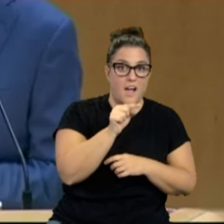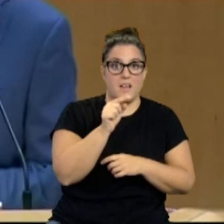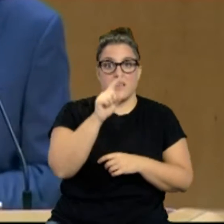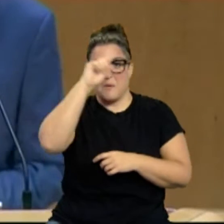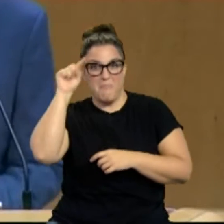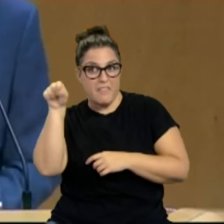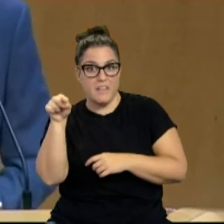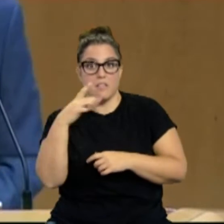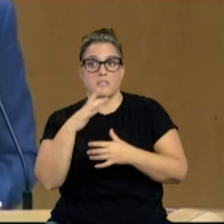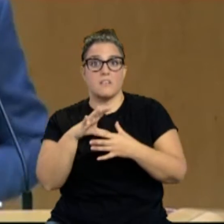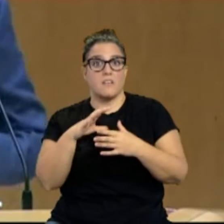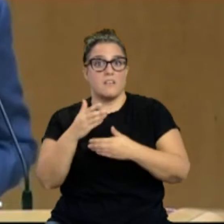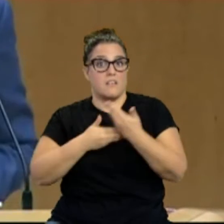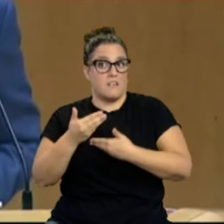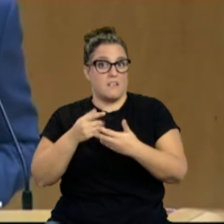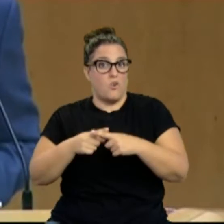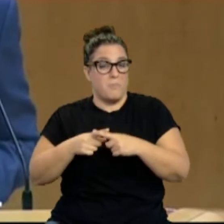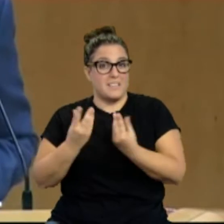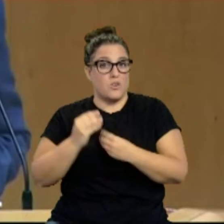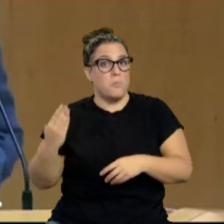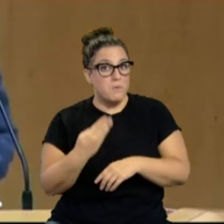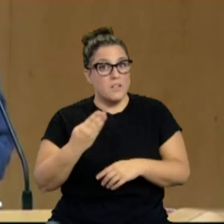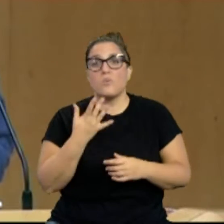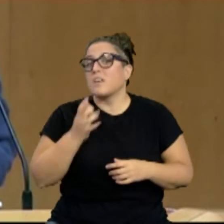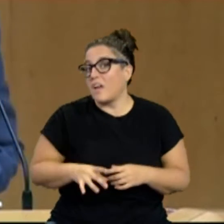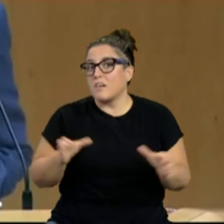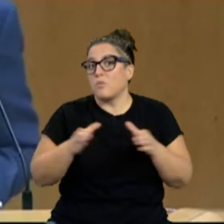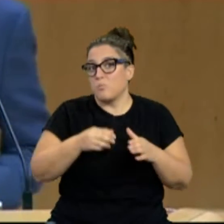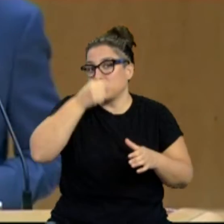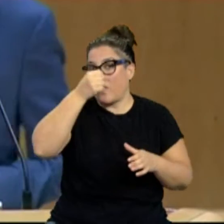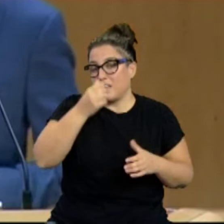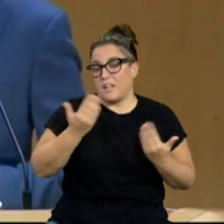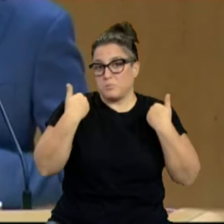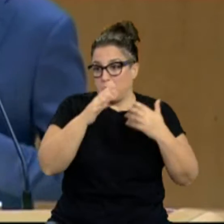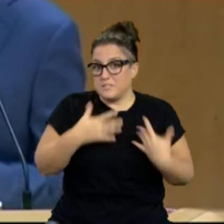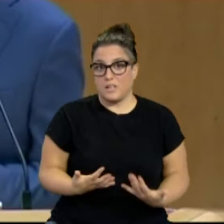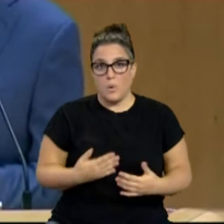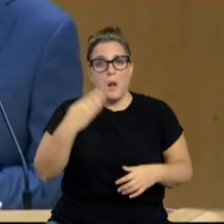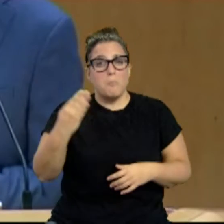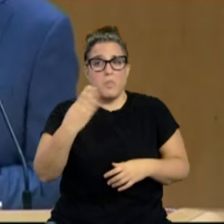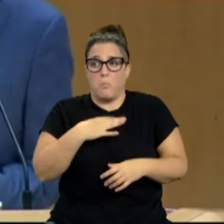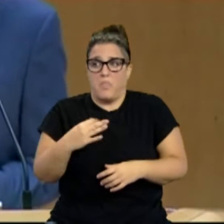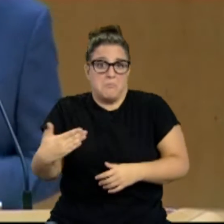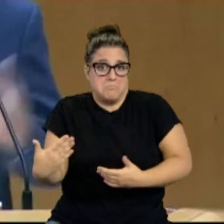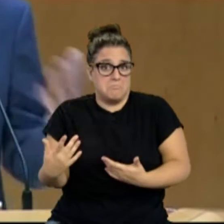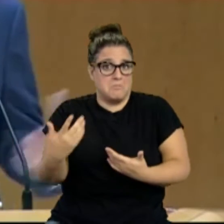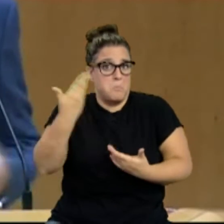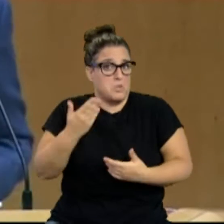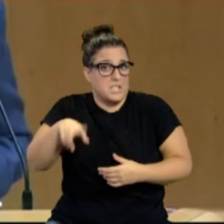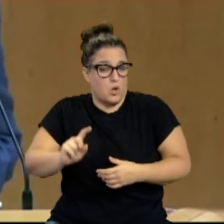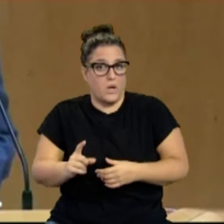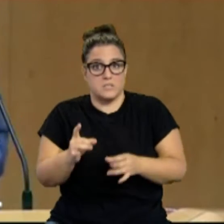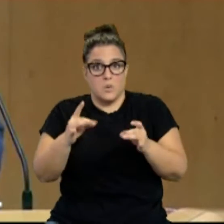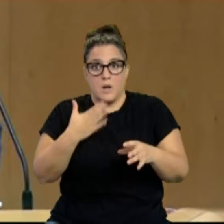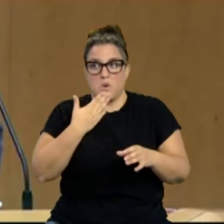querido ir de la mano de Bildu han sido los actuales responsables del Partido Socialista. Bildu podría haber sido irrelevante, como viene demandando, por ejemplo,